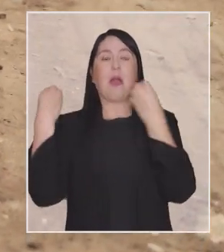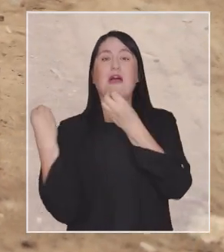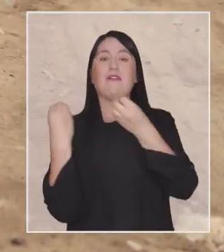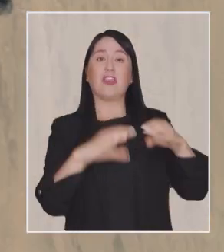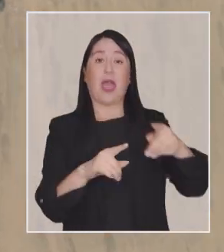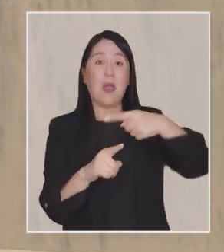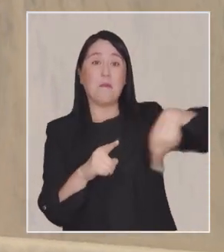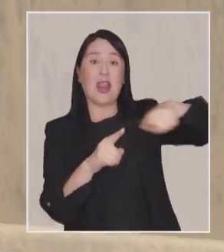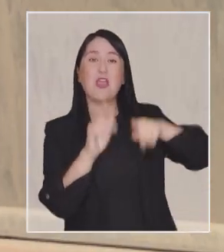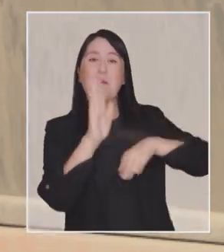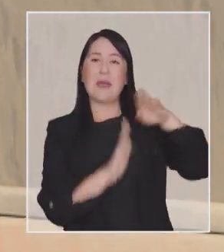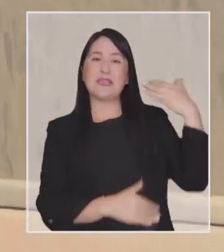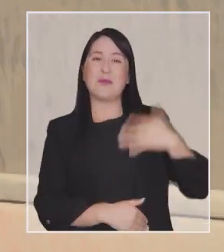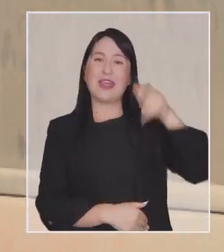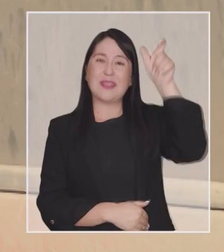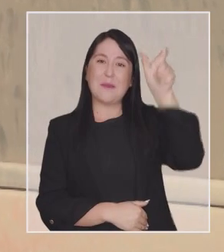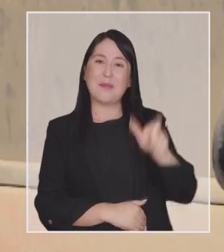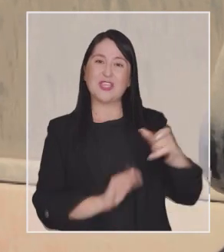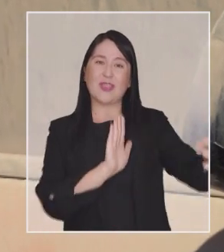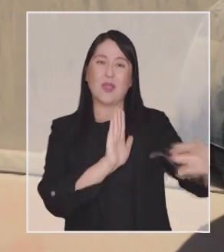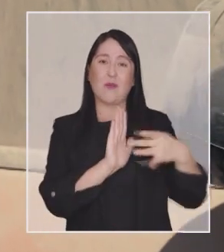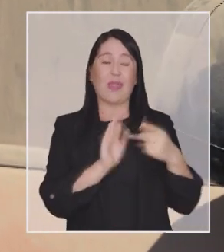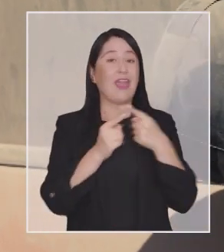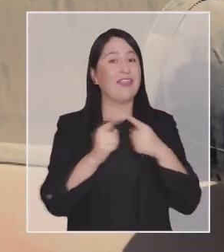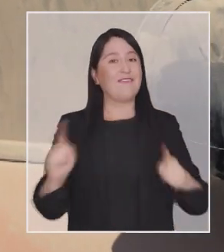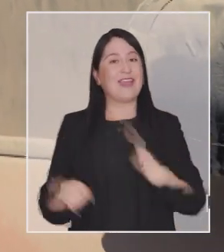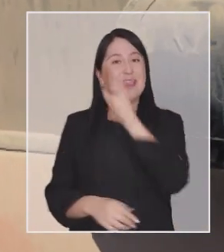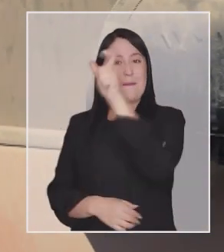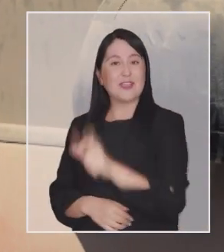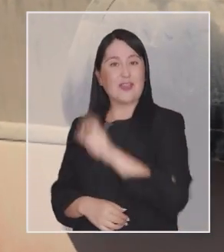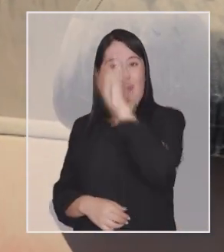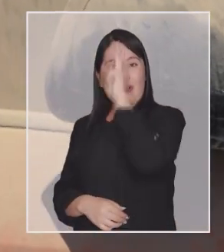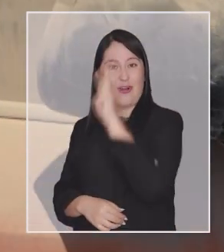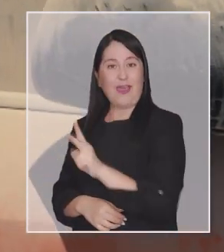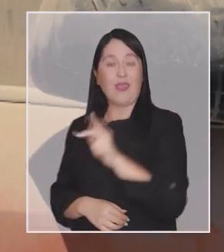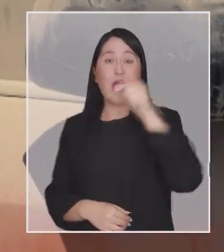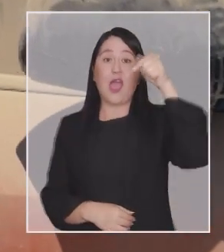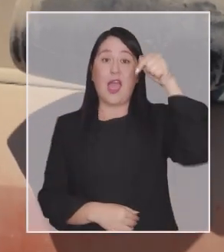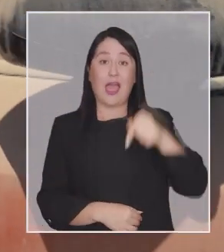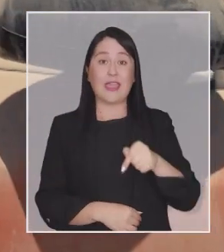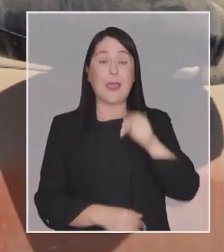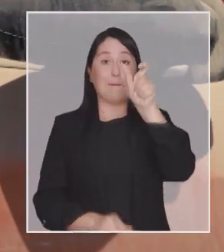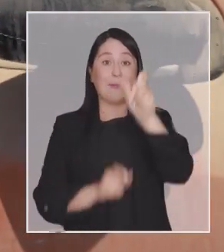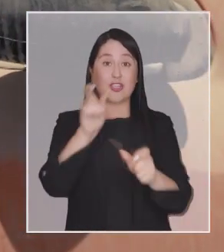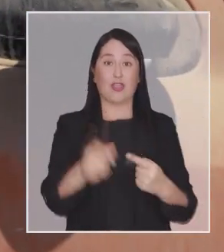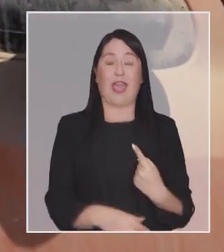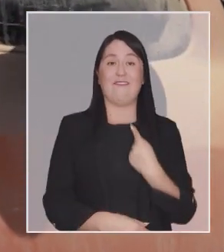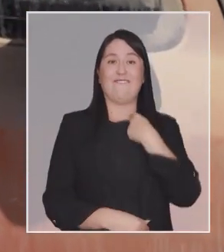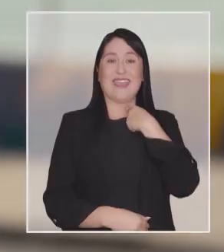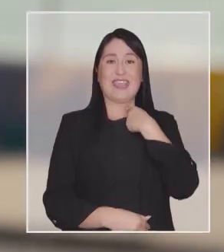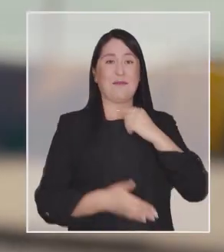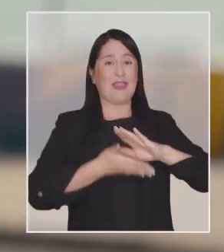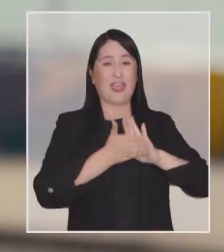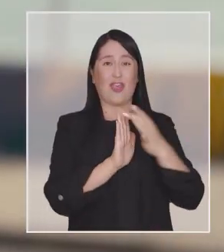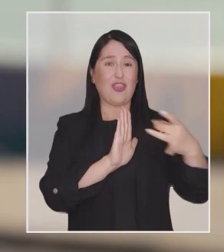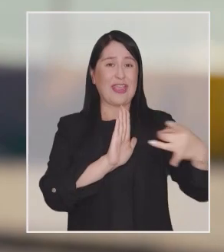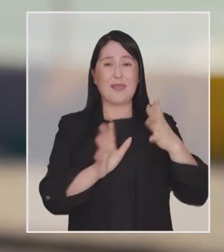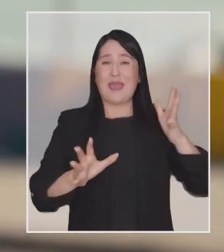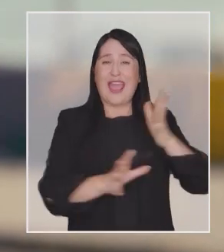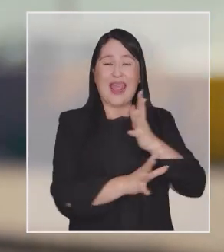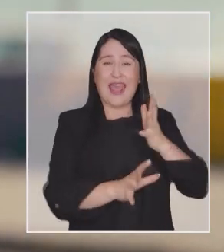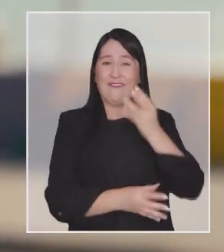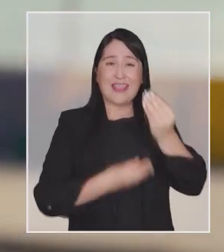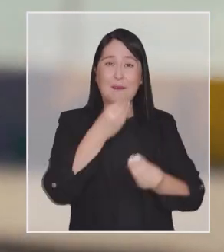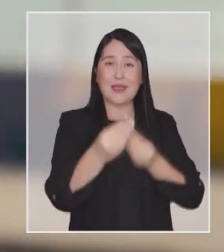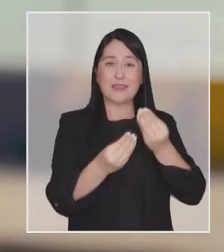en que agarró el cargo. Para ellos es más valioso un delincuente que una persona honrada. Acá no hay defensa para las víctimas